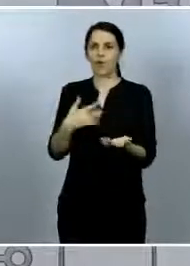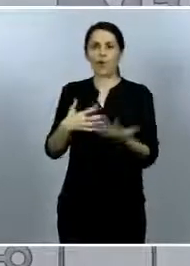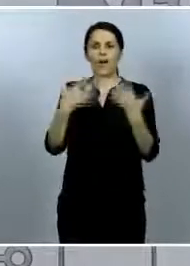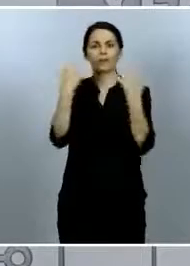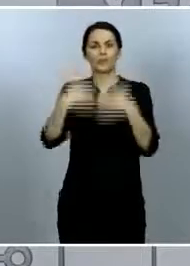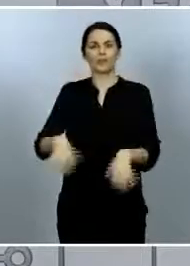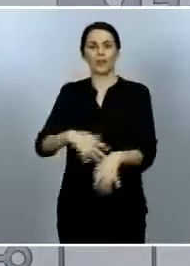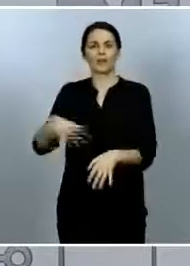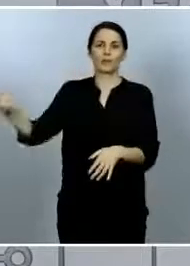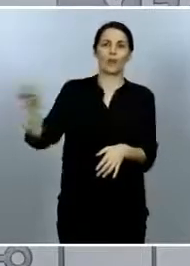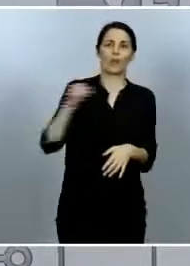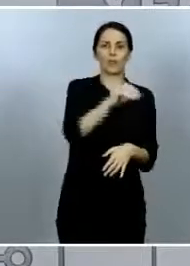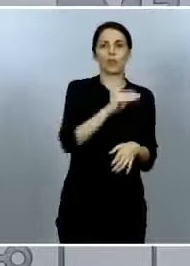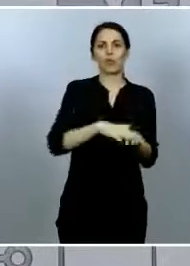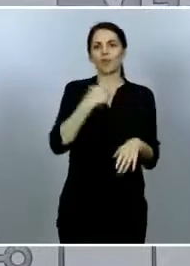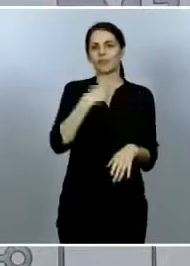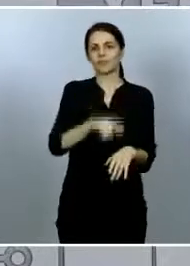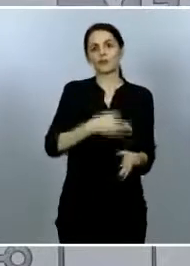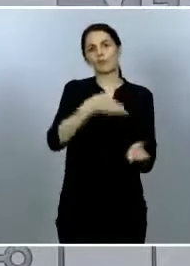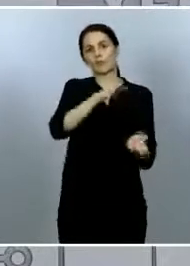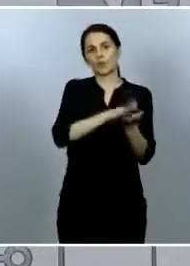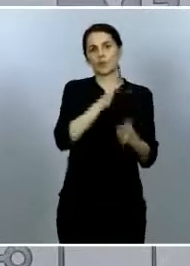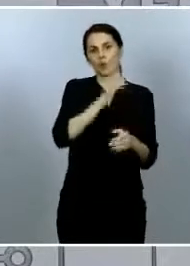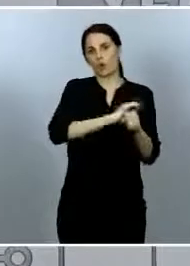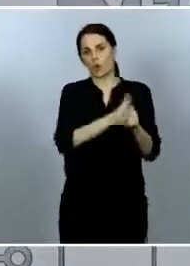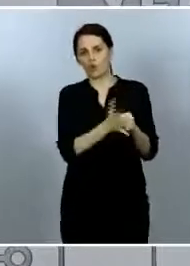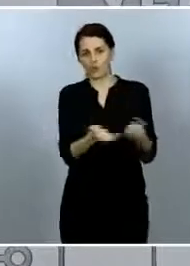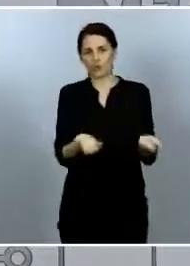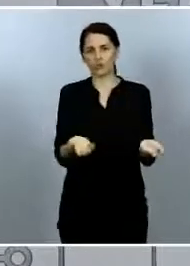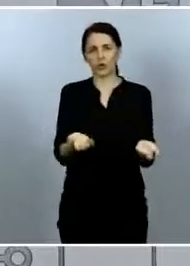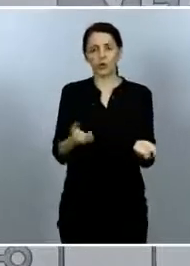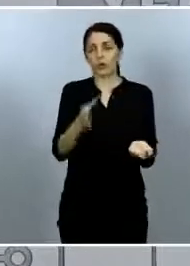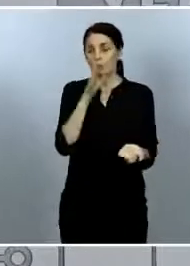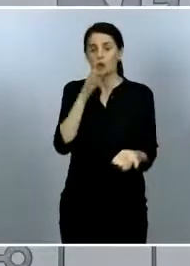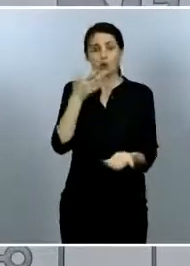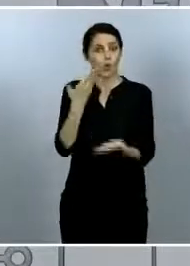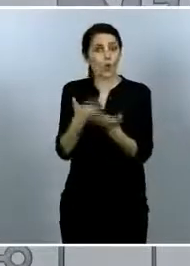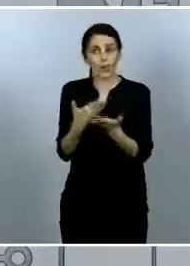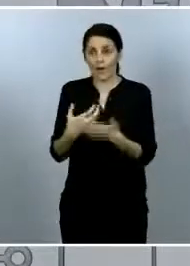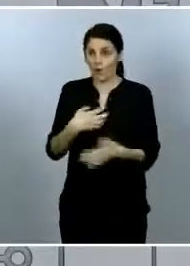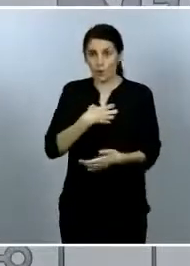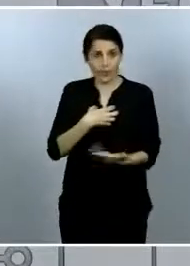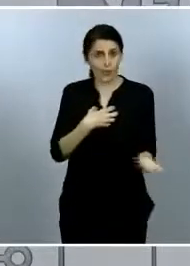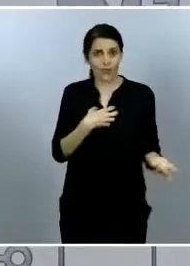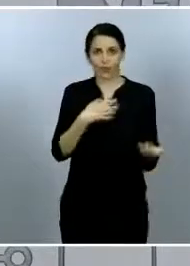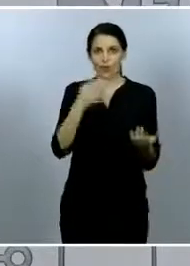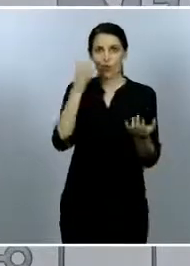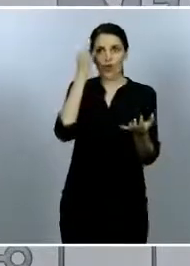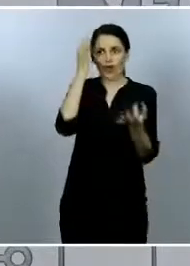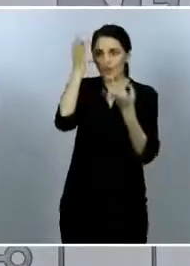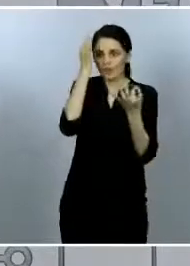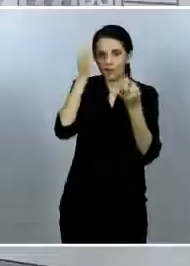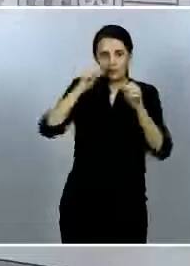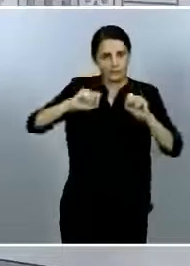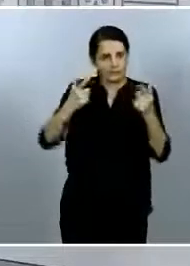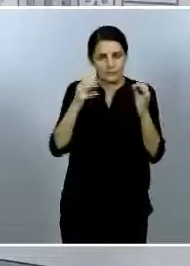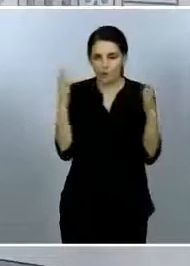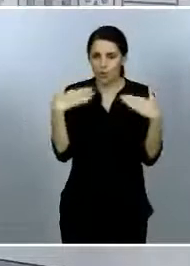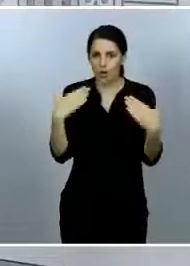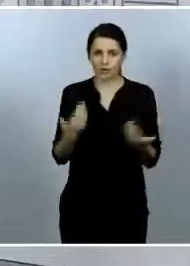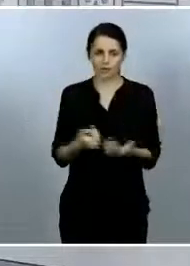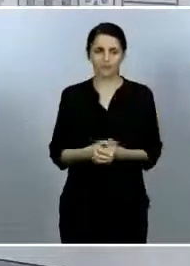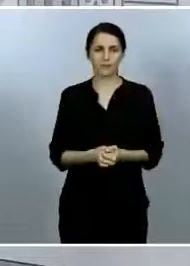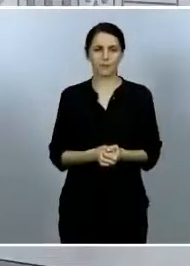que no podemos realmente ni comprobar ni apoyar con datos o con información sólida me